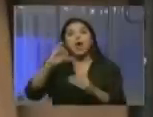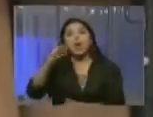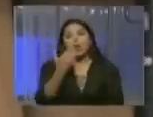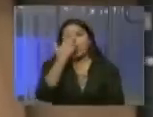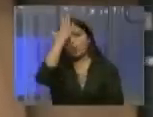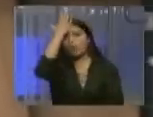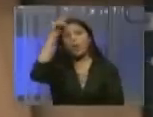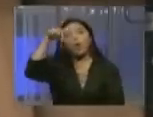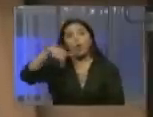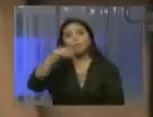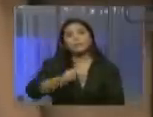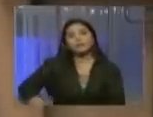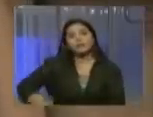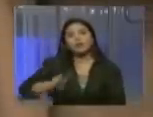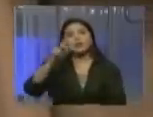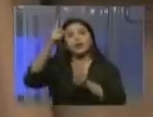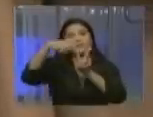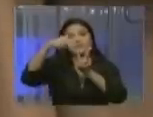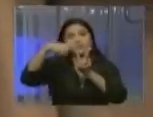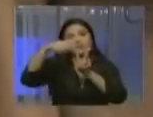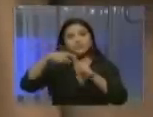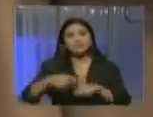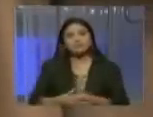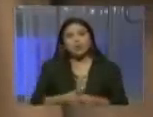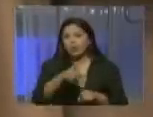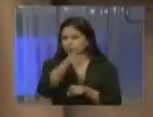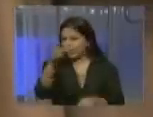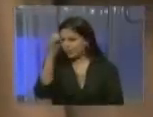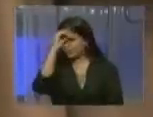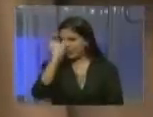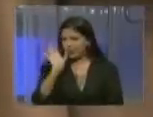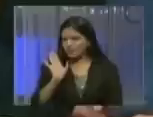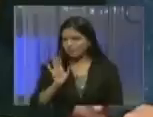Rodríguez, hoy presidente venezolana de televisión. Ustedes no sabían eso.